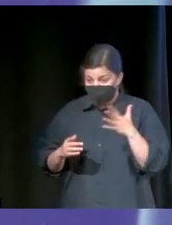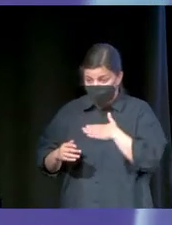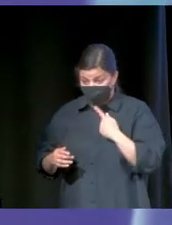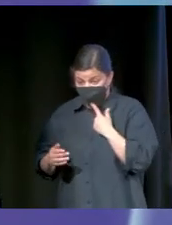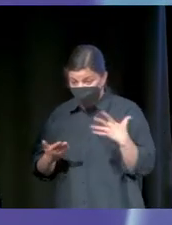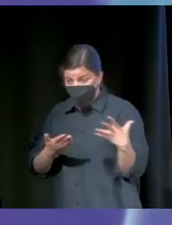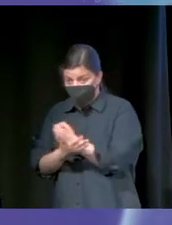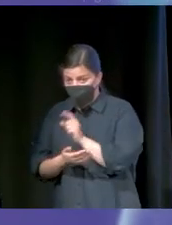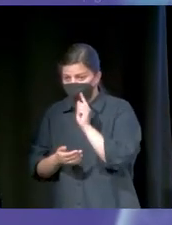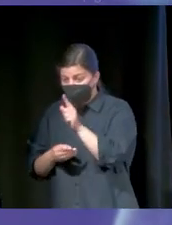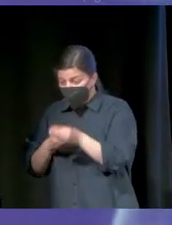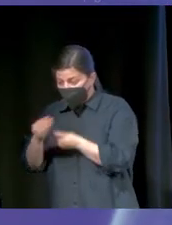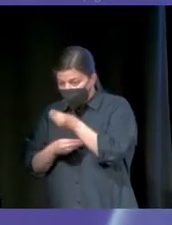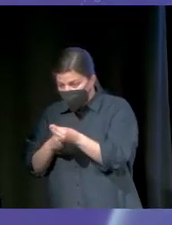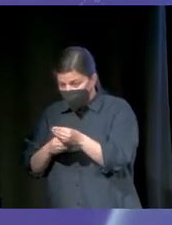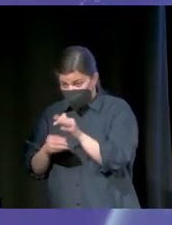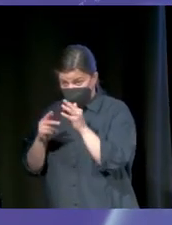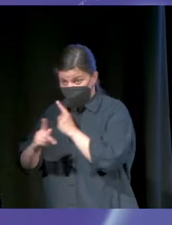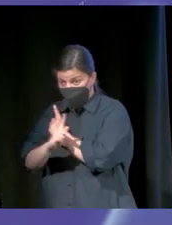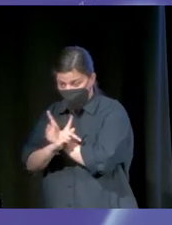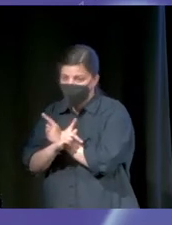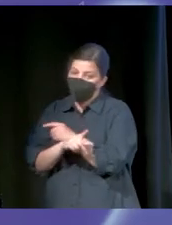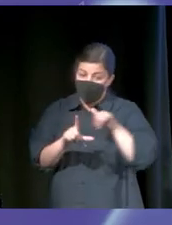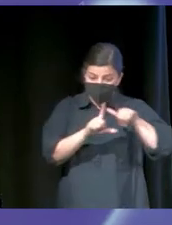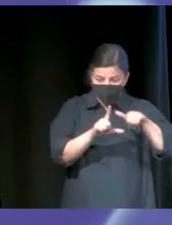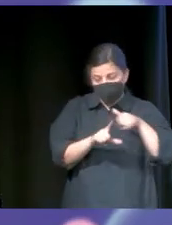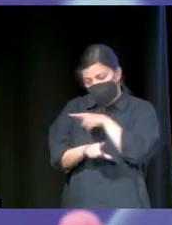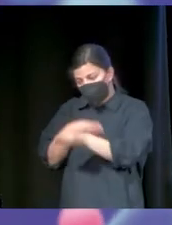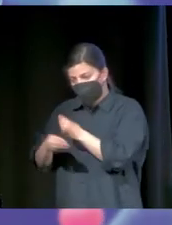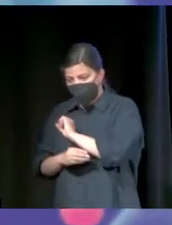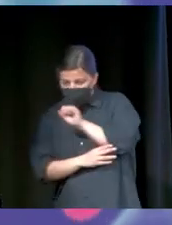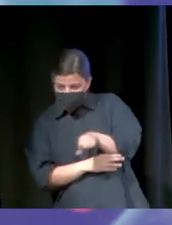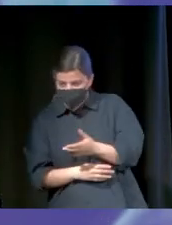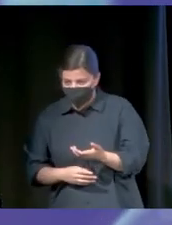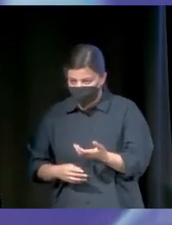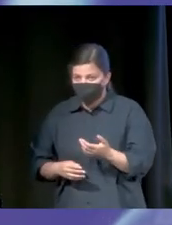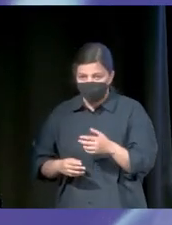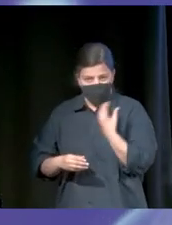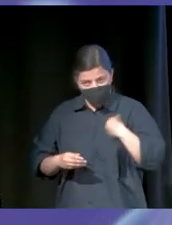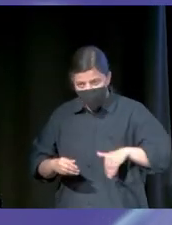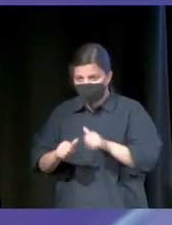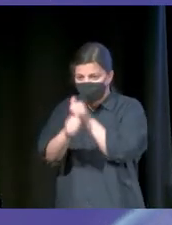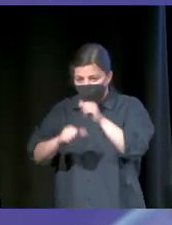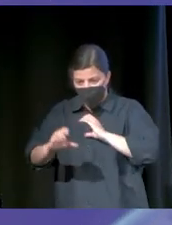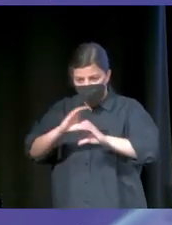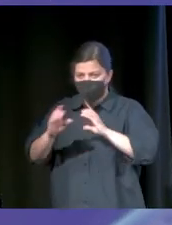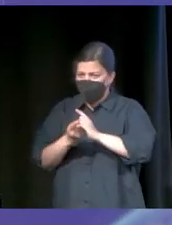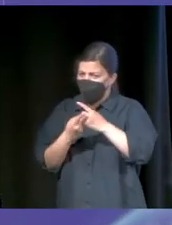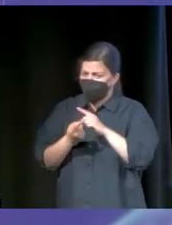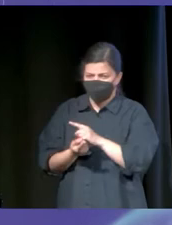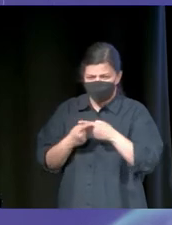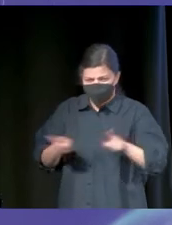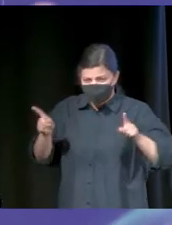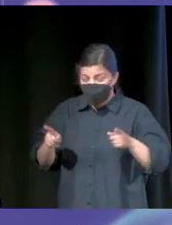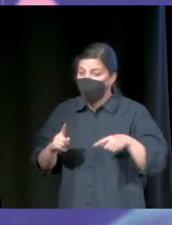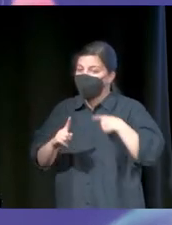por TikTok diariamente son mayores a los de YouTube. Está cambiando la forma de comunicar. Y, sin embargo, además, ha aparecido una